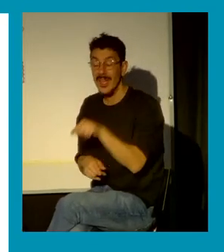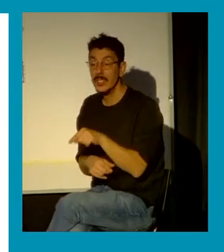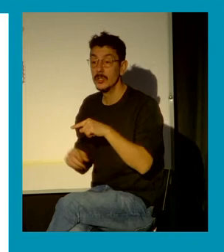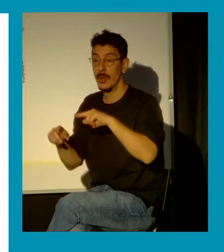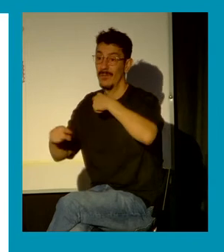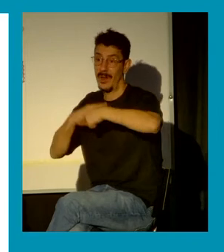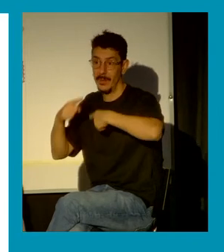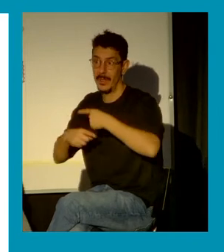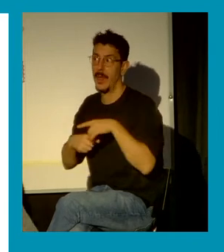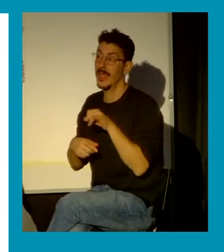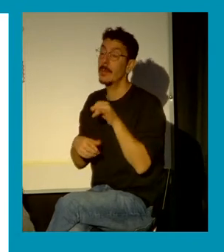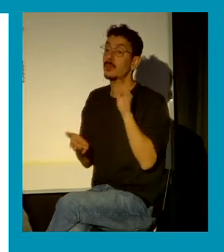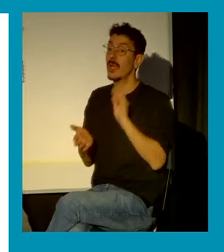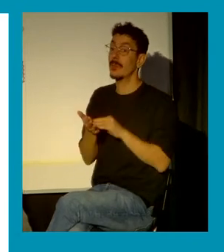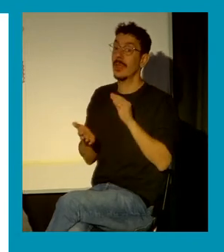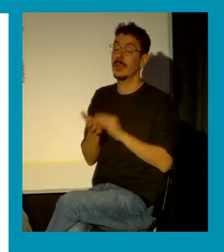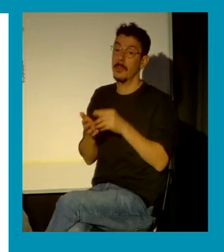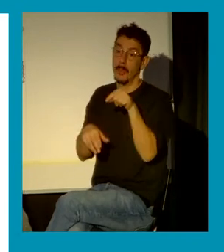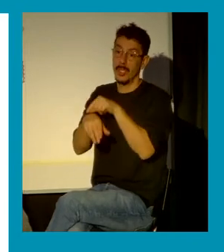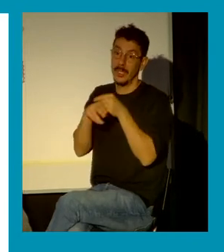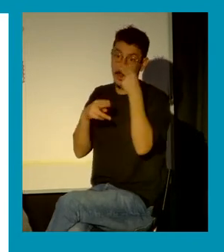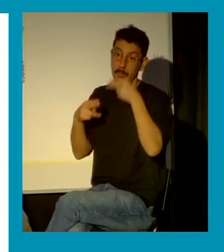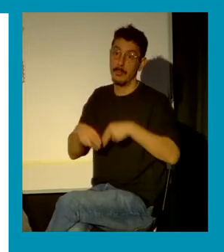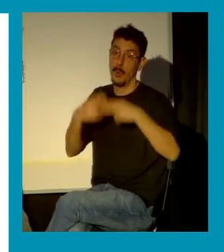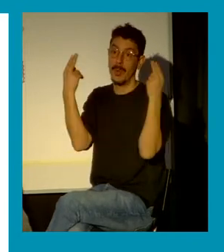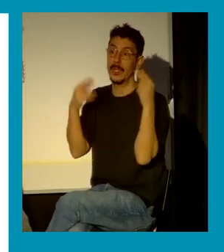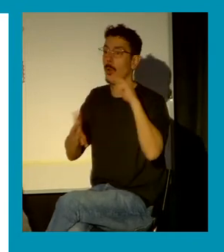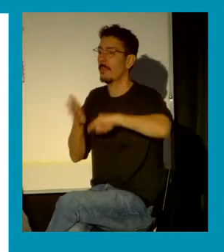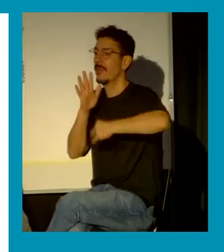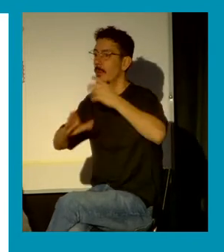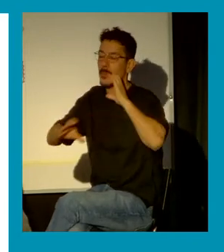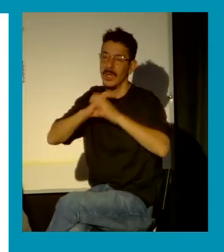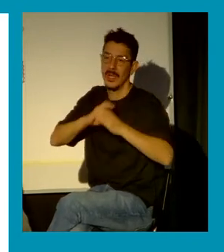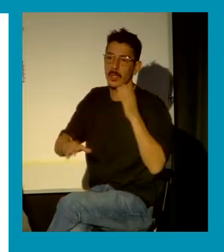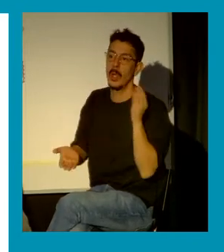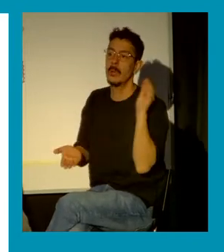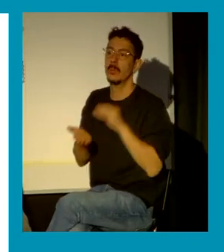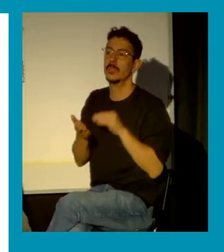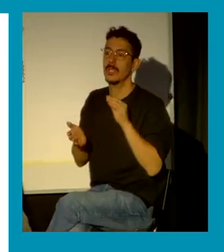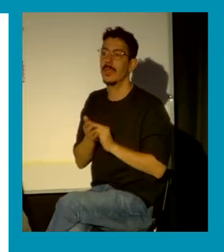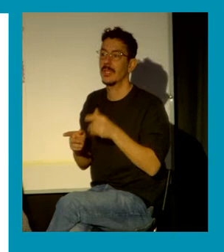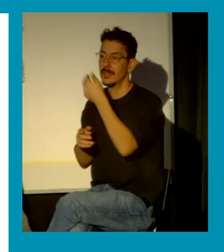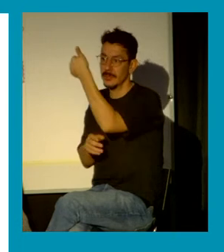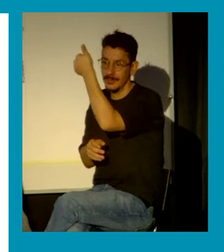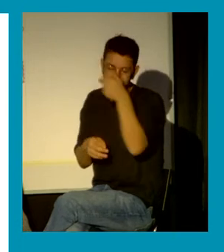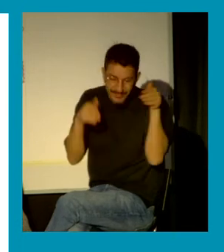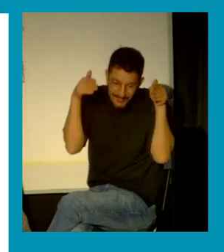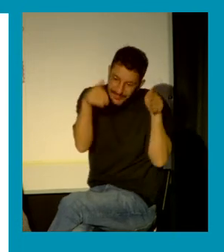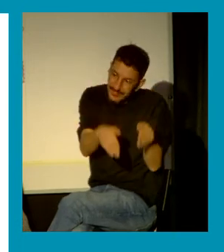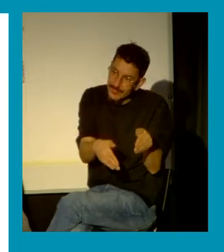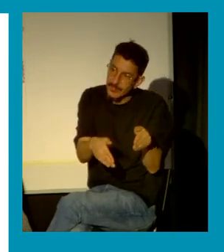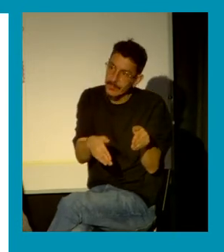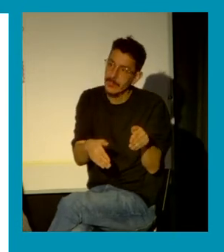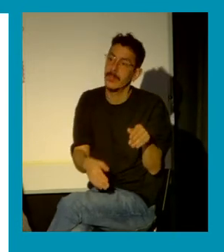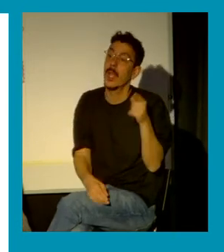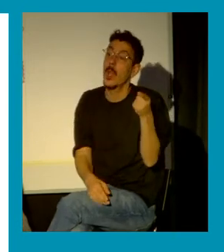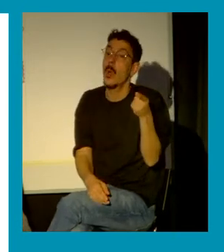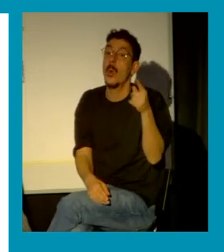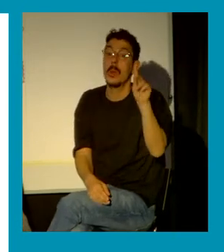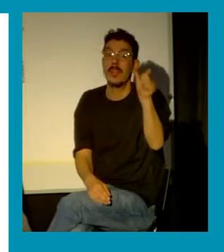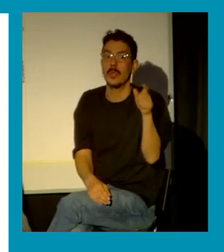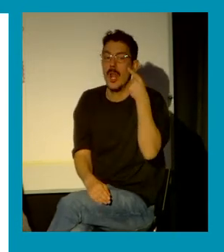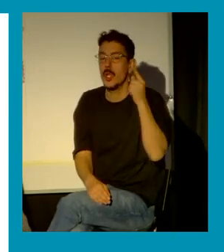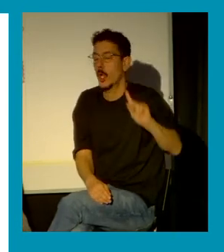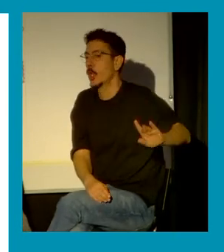políticas públicas y la preocupación y los medios de comunicación todavía están más en el ámbito de la violencia ejercida por parte de un desconocido en